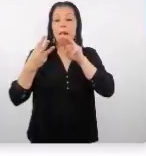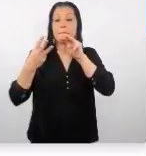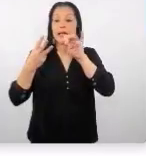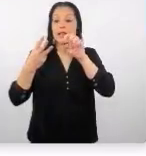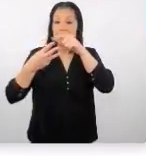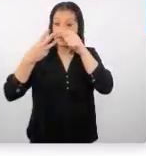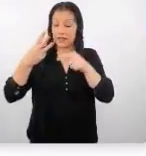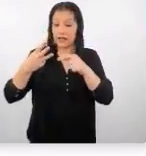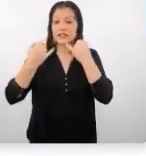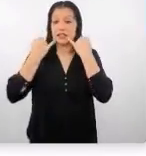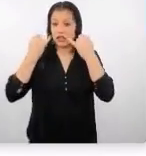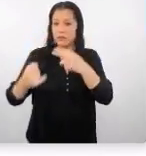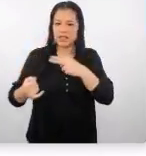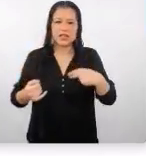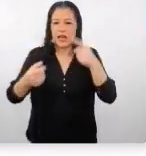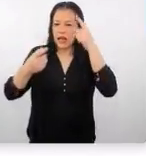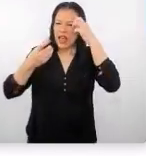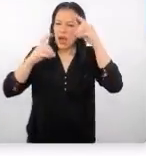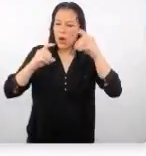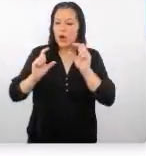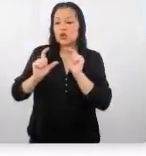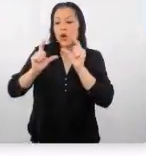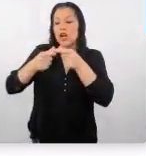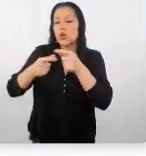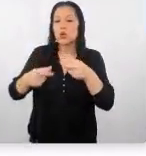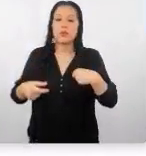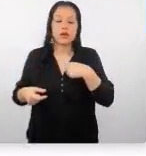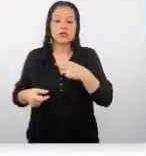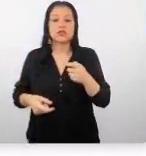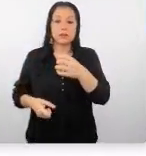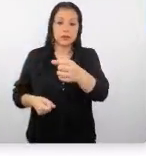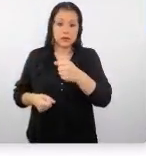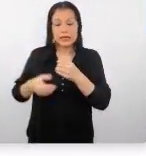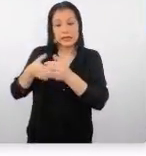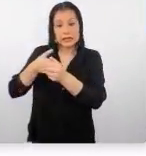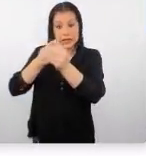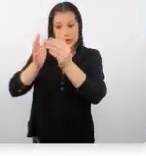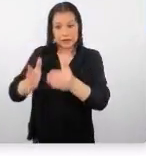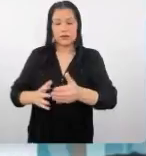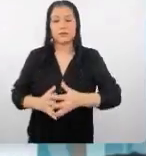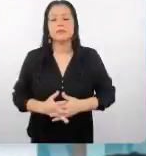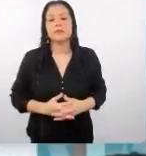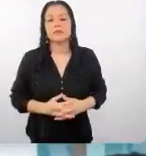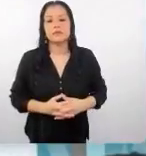de acuerdo al grupo que nosotros estemos guiando en nuestro país.